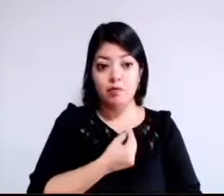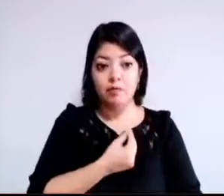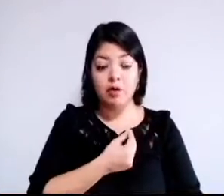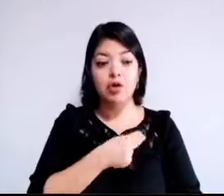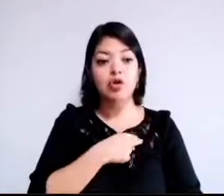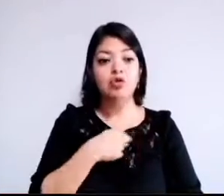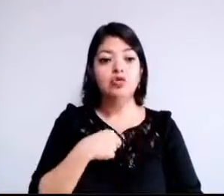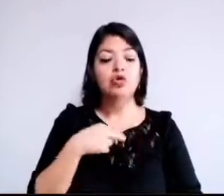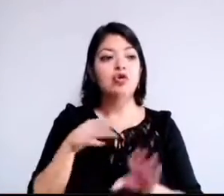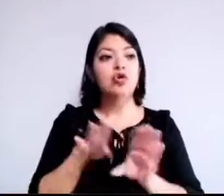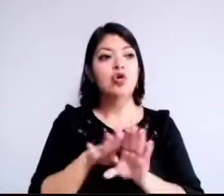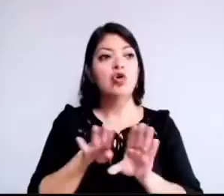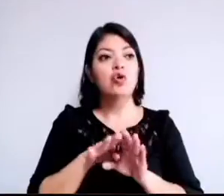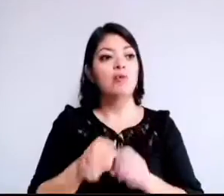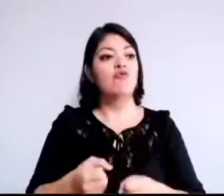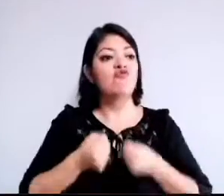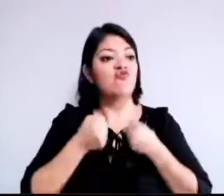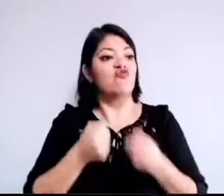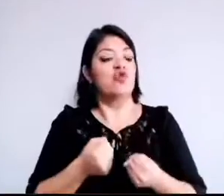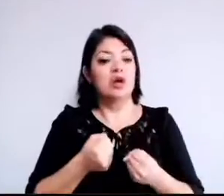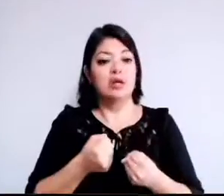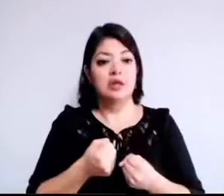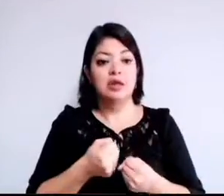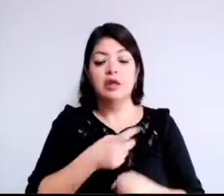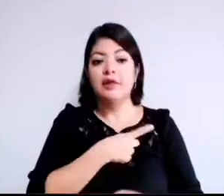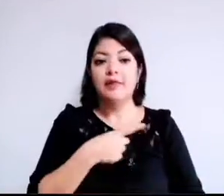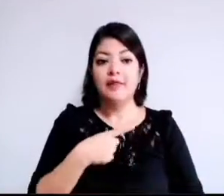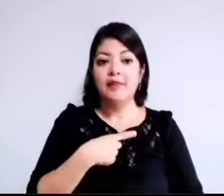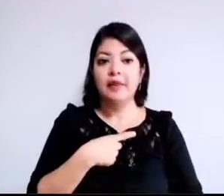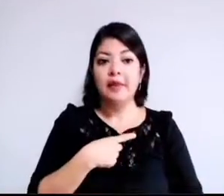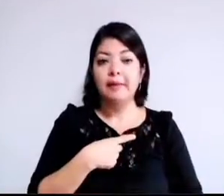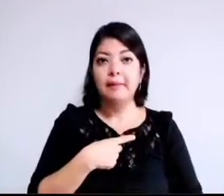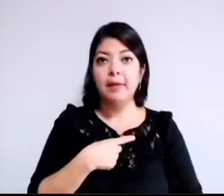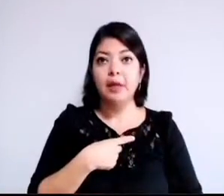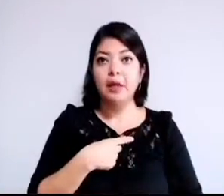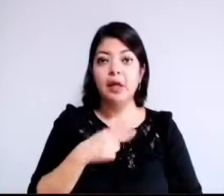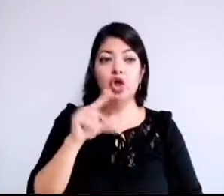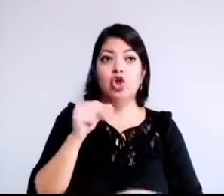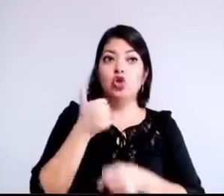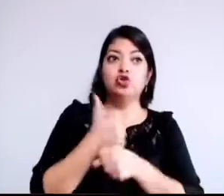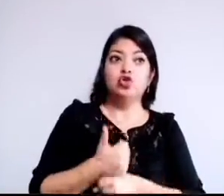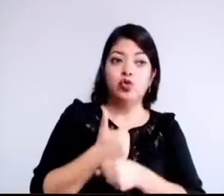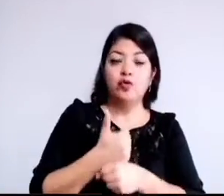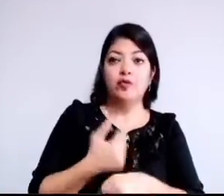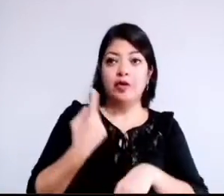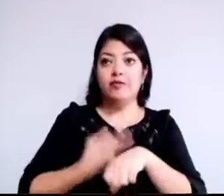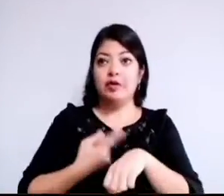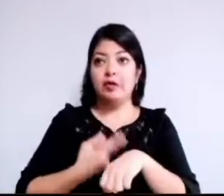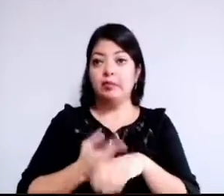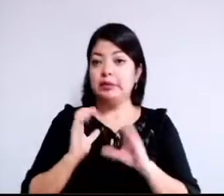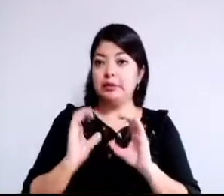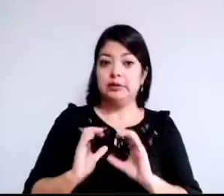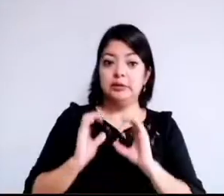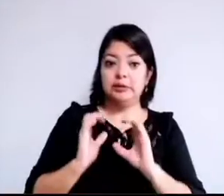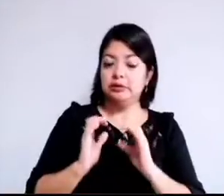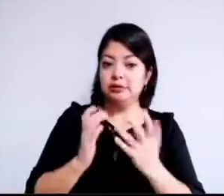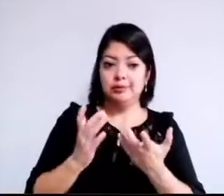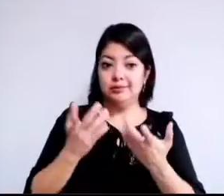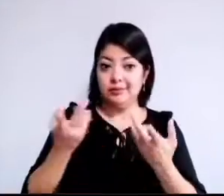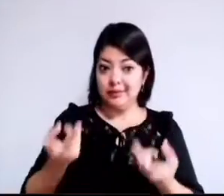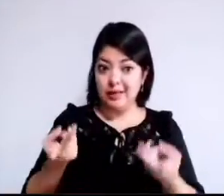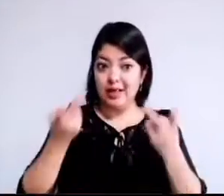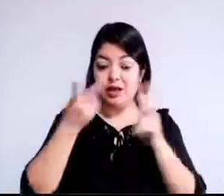el sexo fuerte y que estemos exentos de sufrir este tipo de enfermedades. Al contrario,